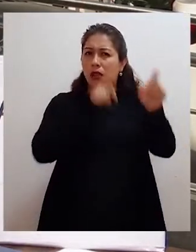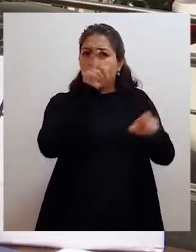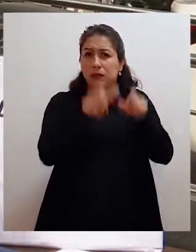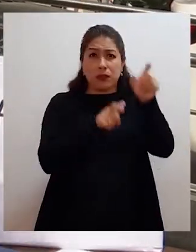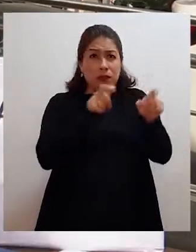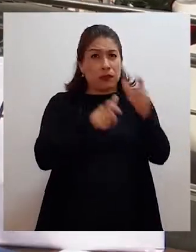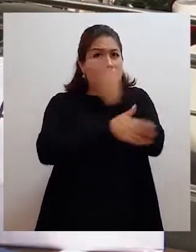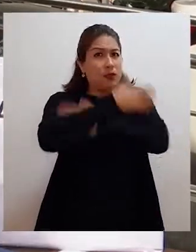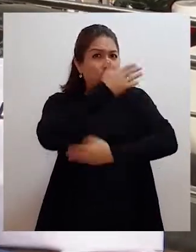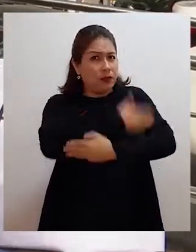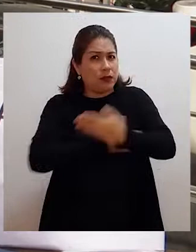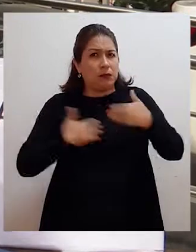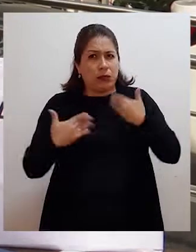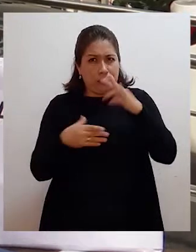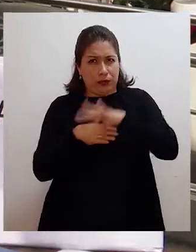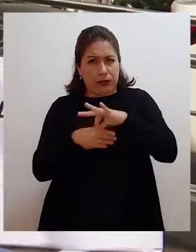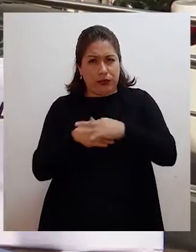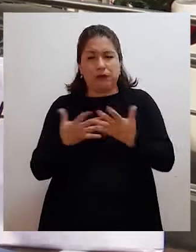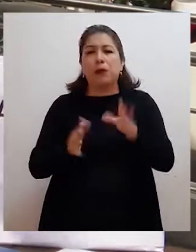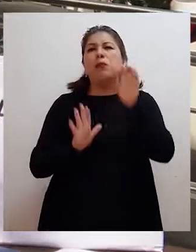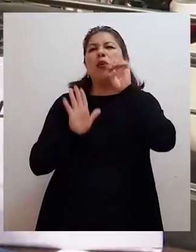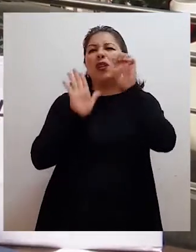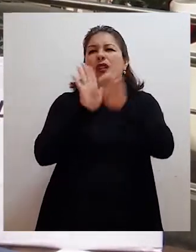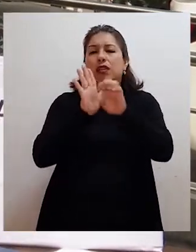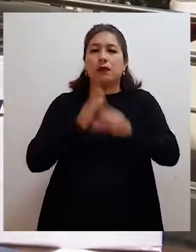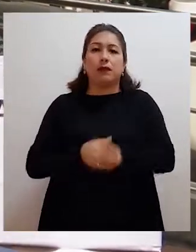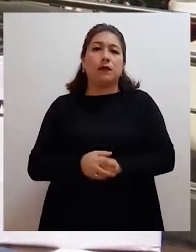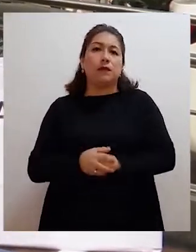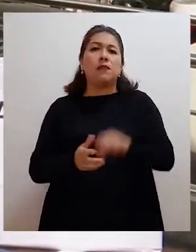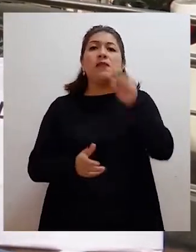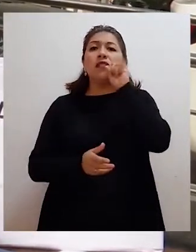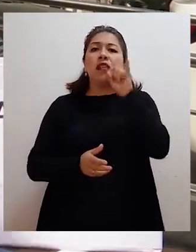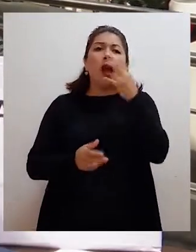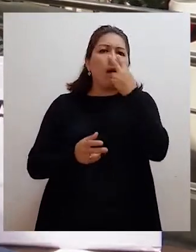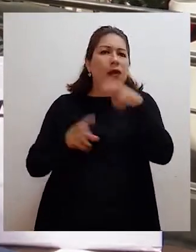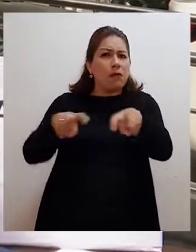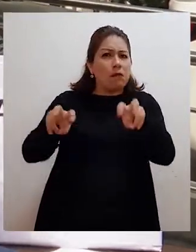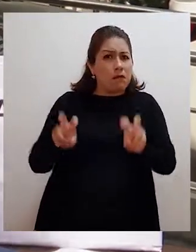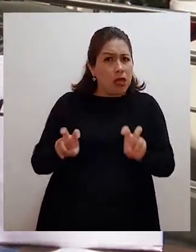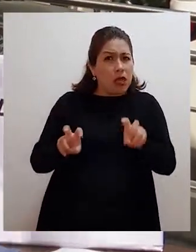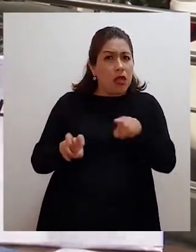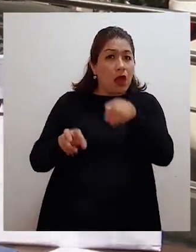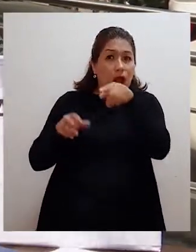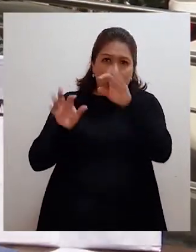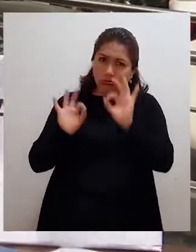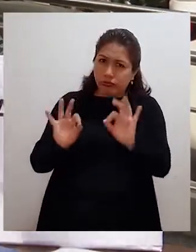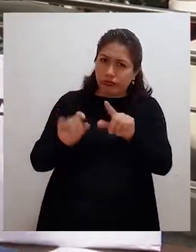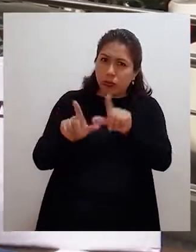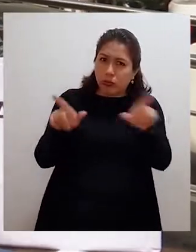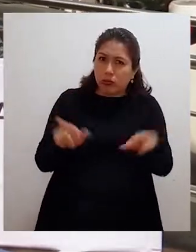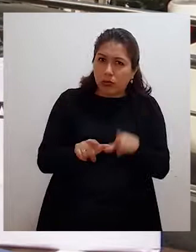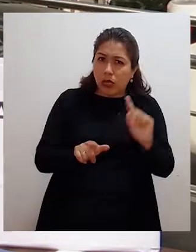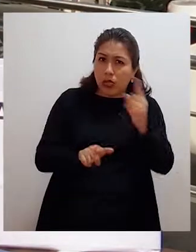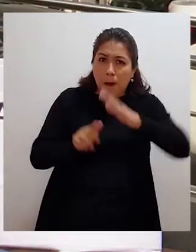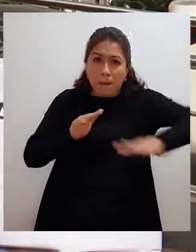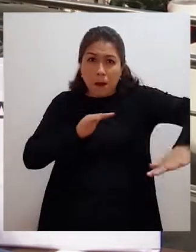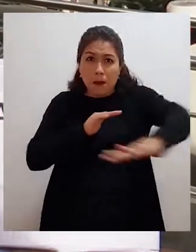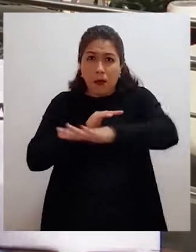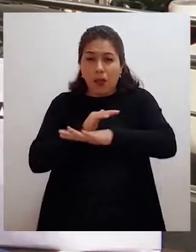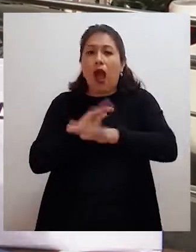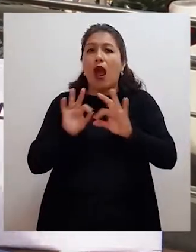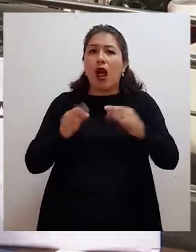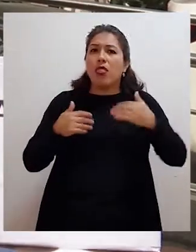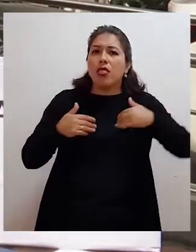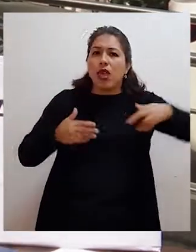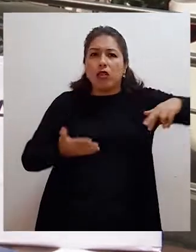el derecho de las personas con discapacidad. Por ejemplo, si han sido las mesas instaladas en un primer nivel, si hay barandas, si hay